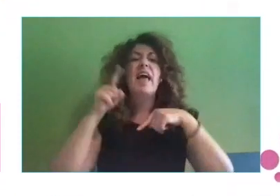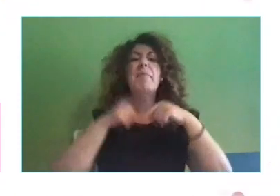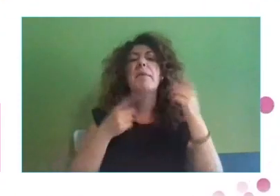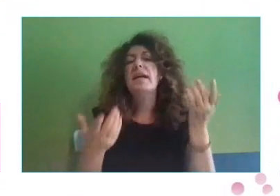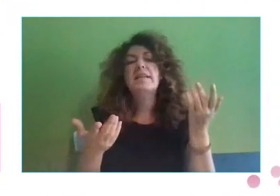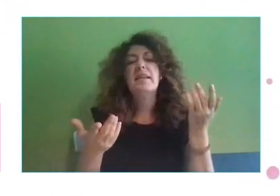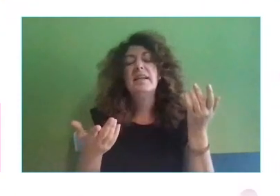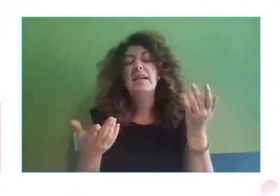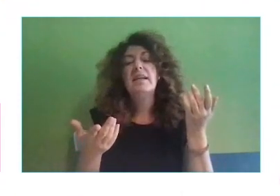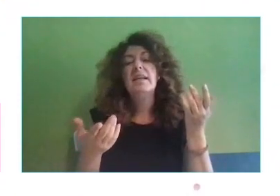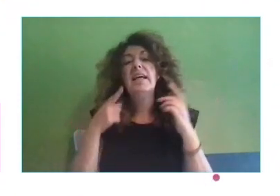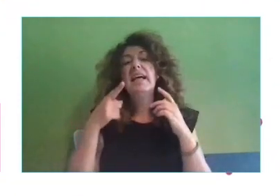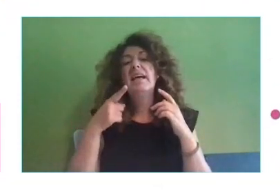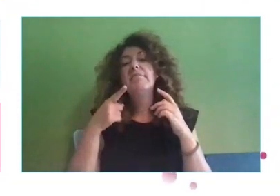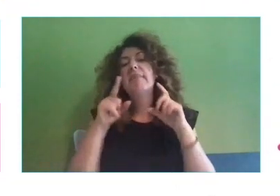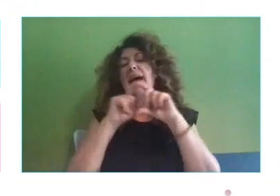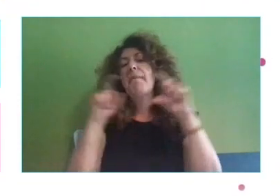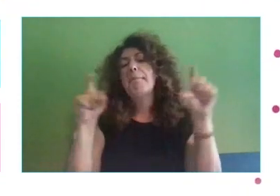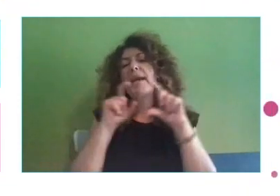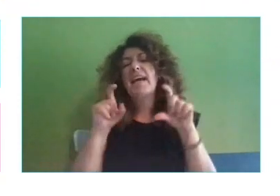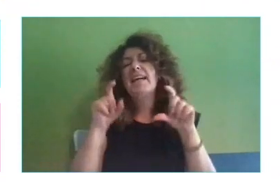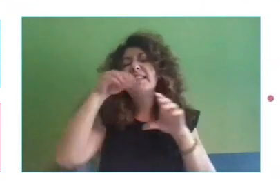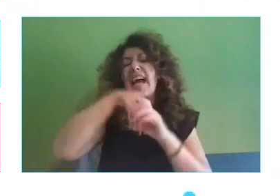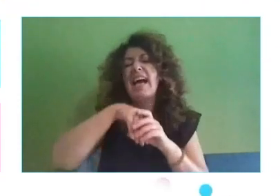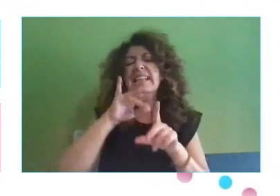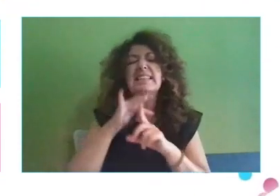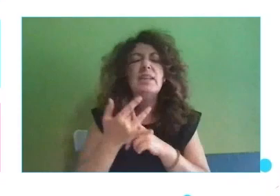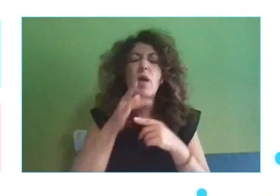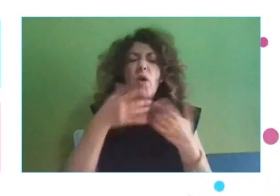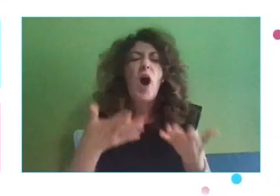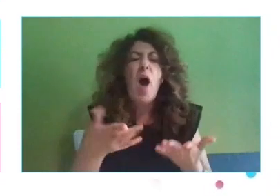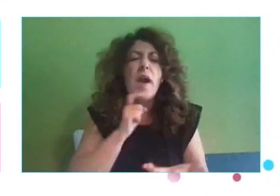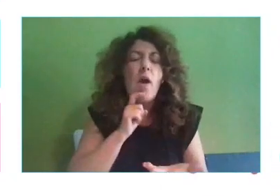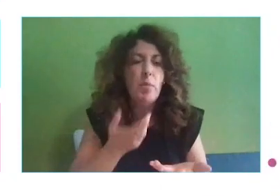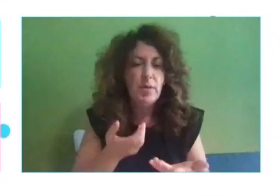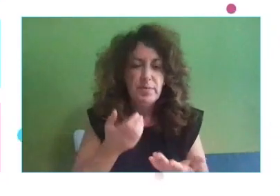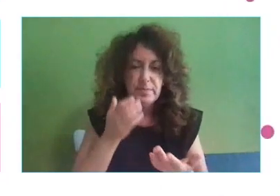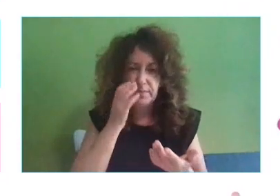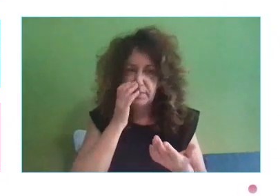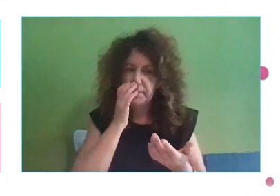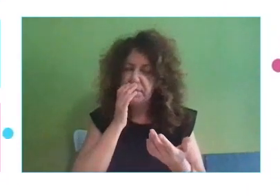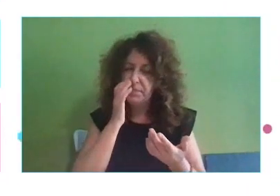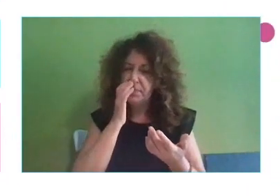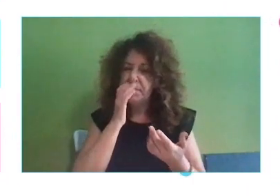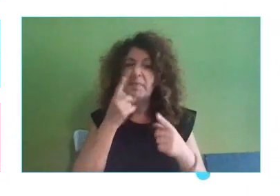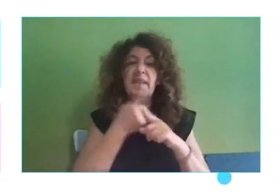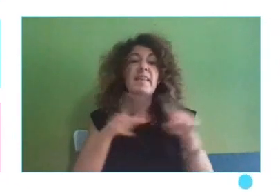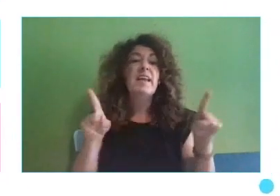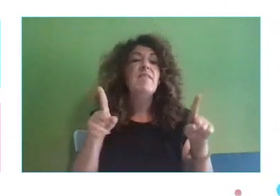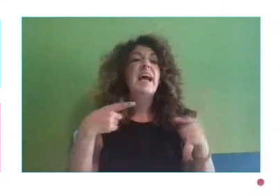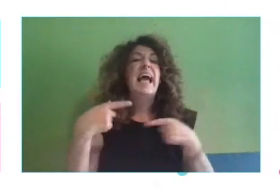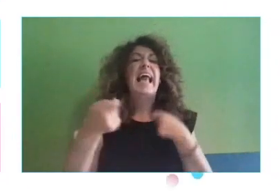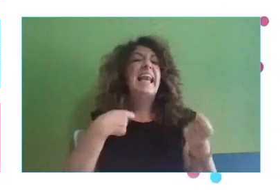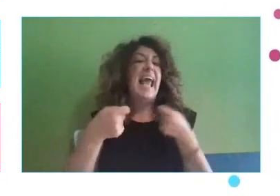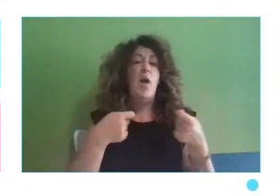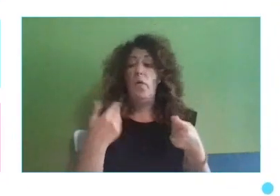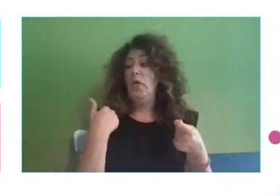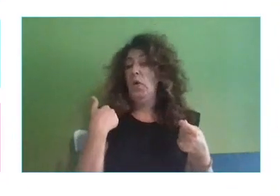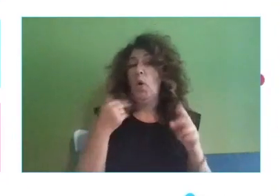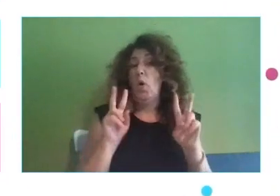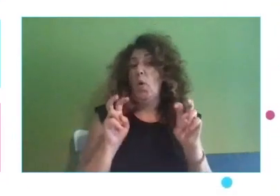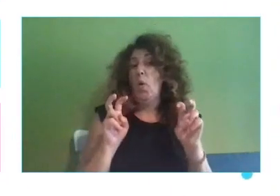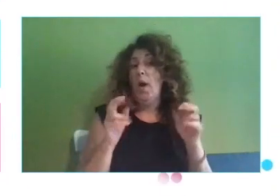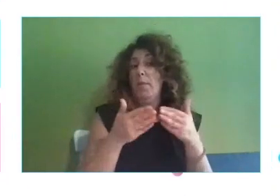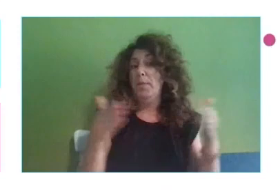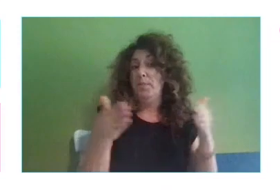se encuentre, en su proceso de desarrollo. Entonces, no es lo mismo un negocio que está empezando o que está una startup que